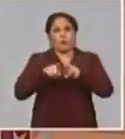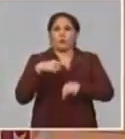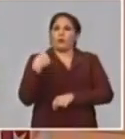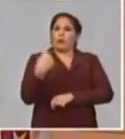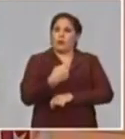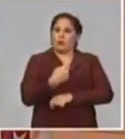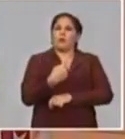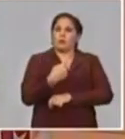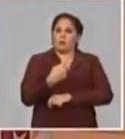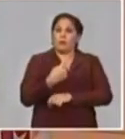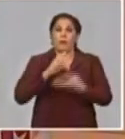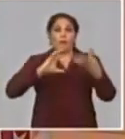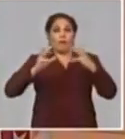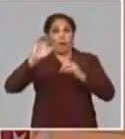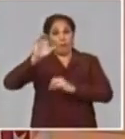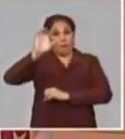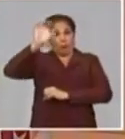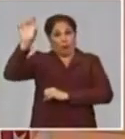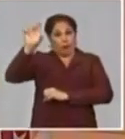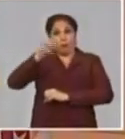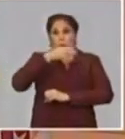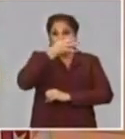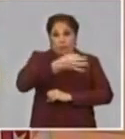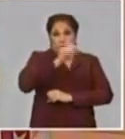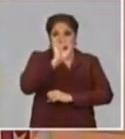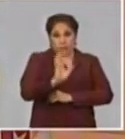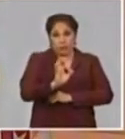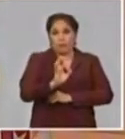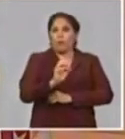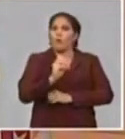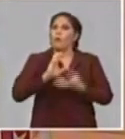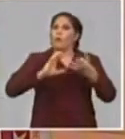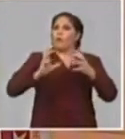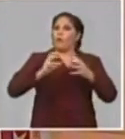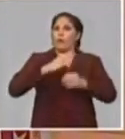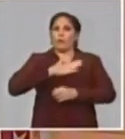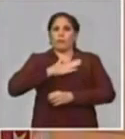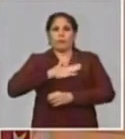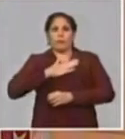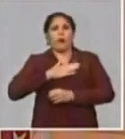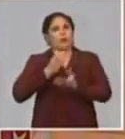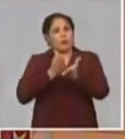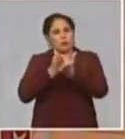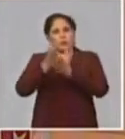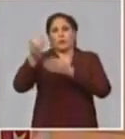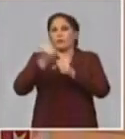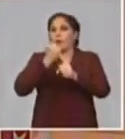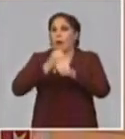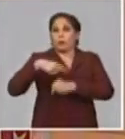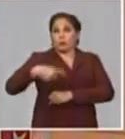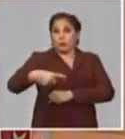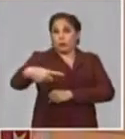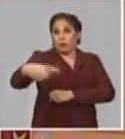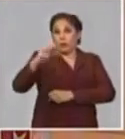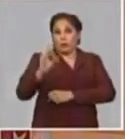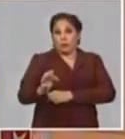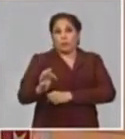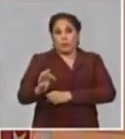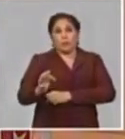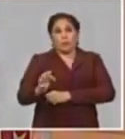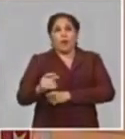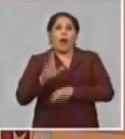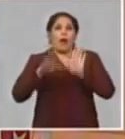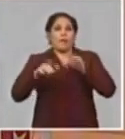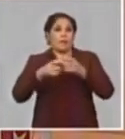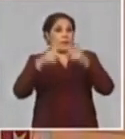Bueno, el sistema bancario, como usted bien dice, es un organismo que tiene que seguir trabajando. mujeres son